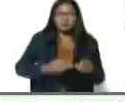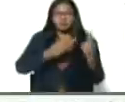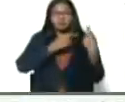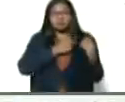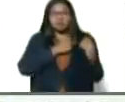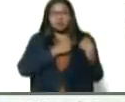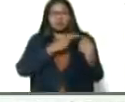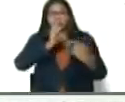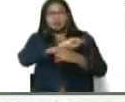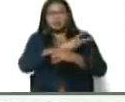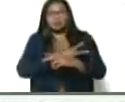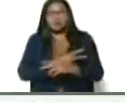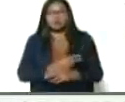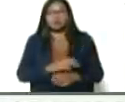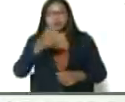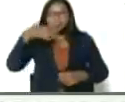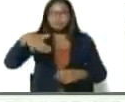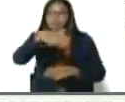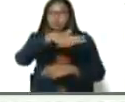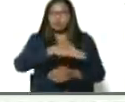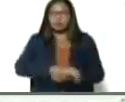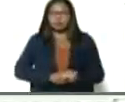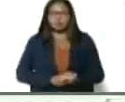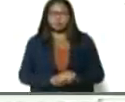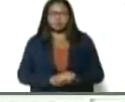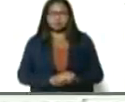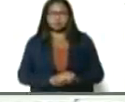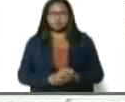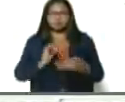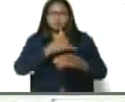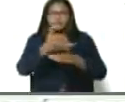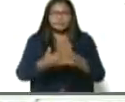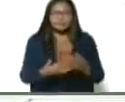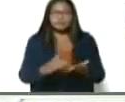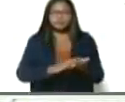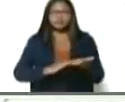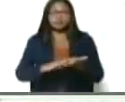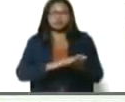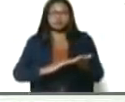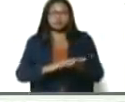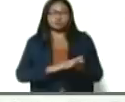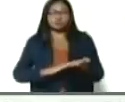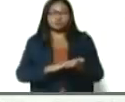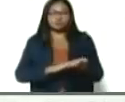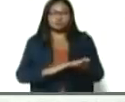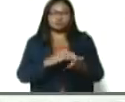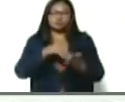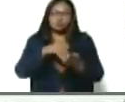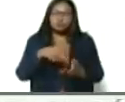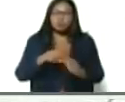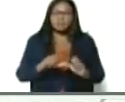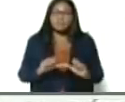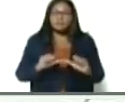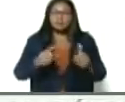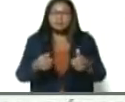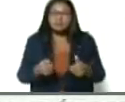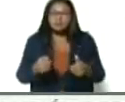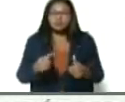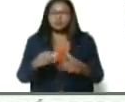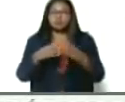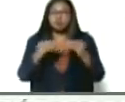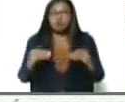del poder popular. Un plan de recuperación y puesta en marcha de todos los laboratorios.